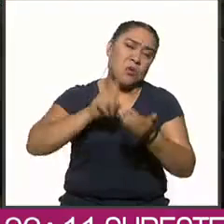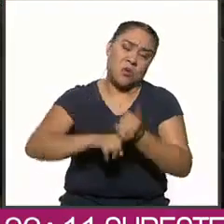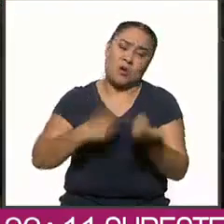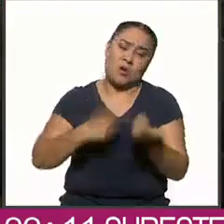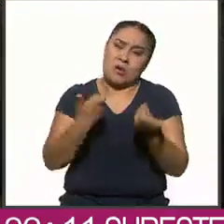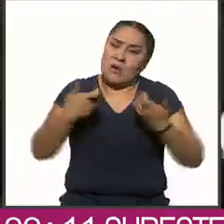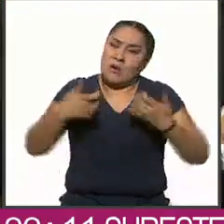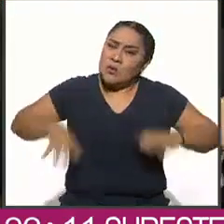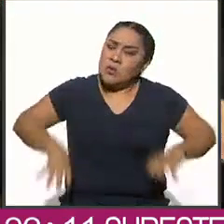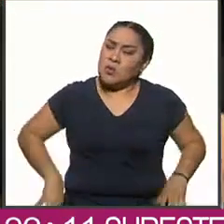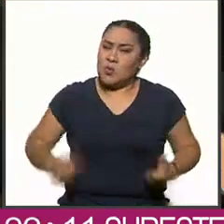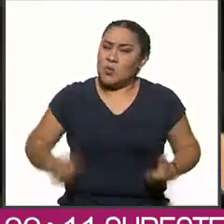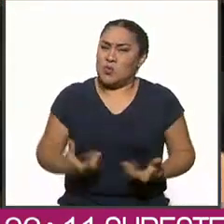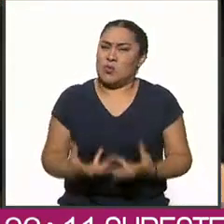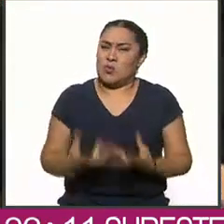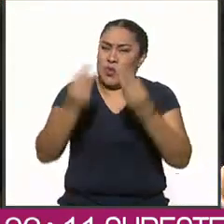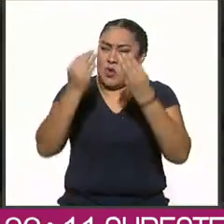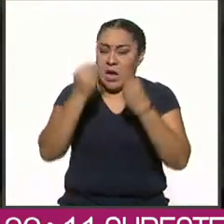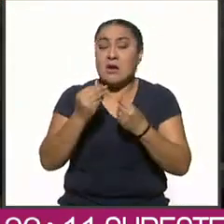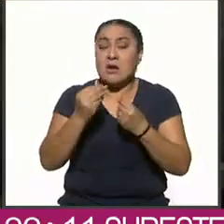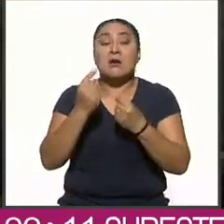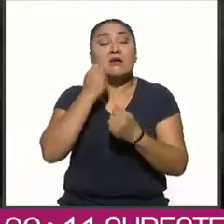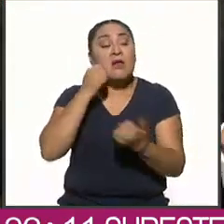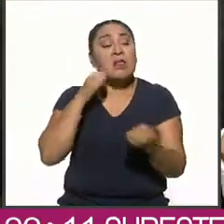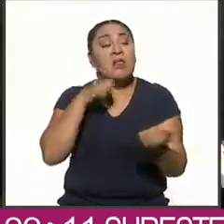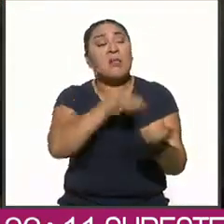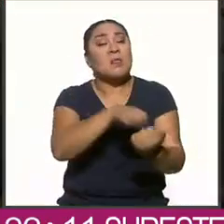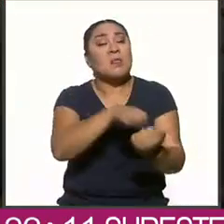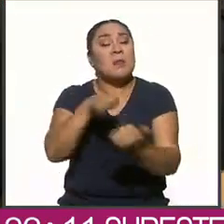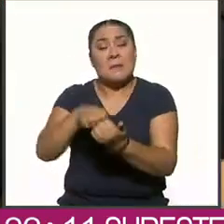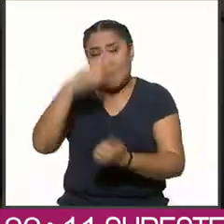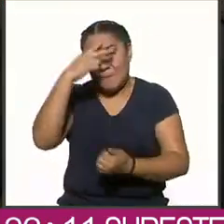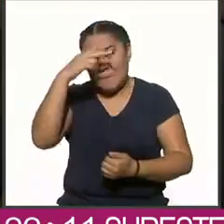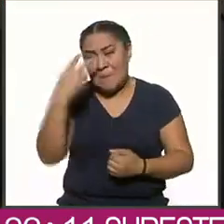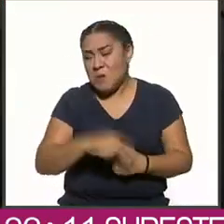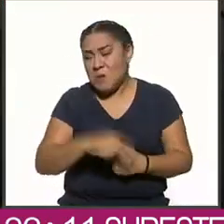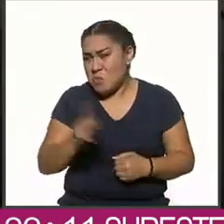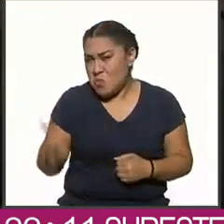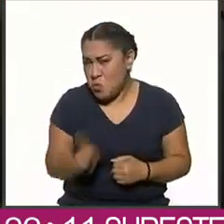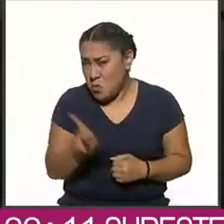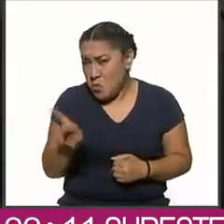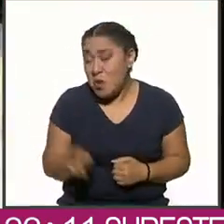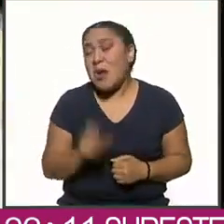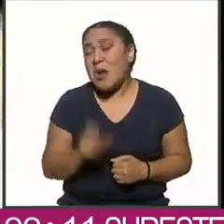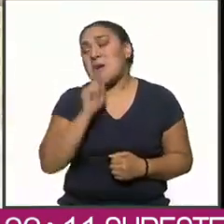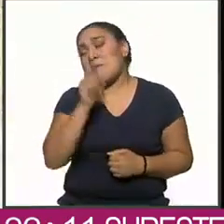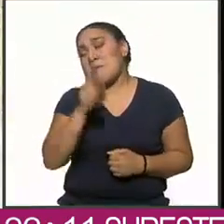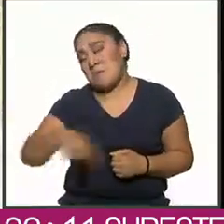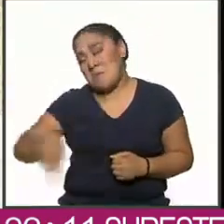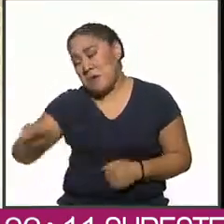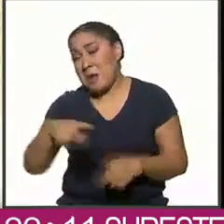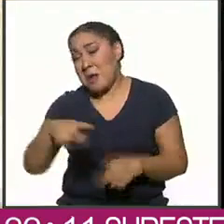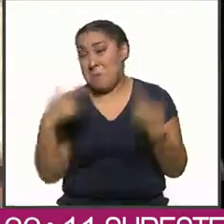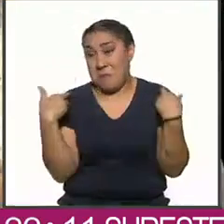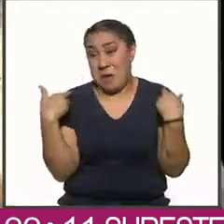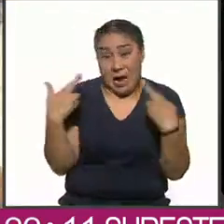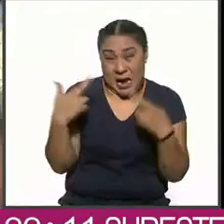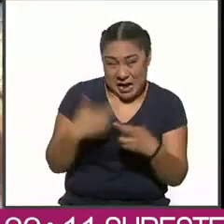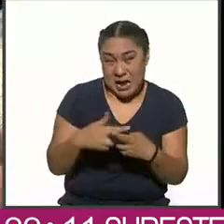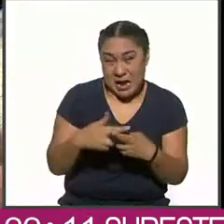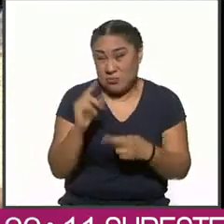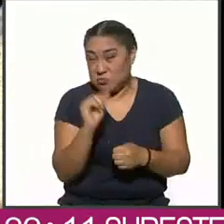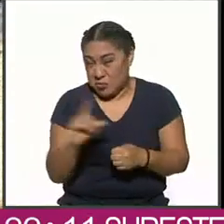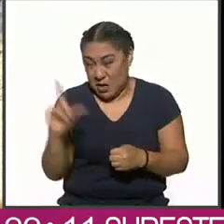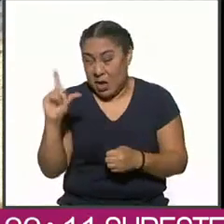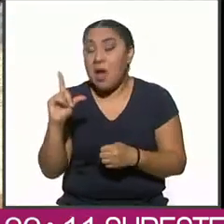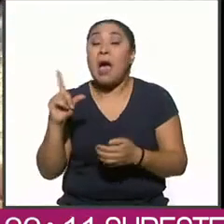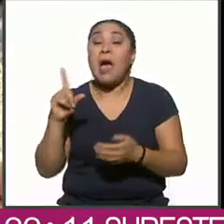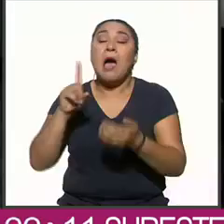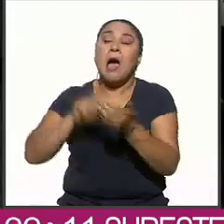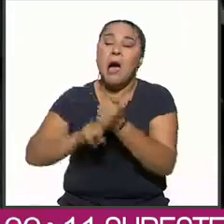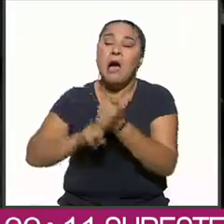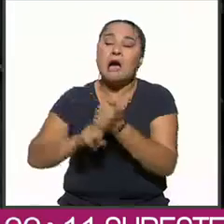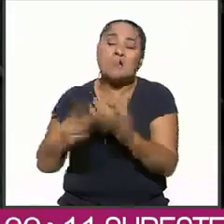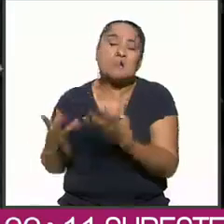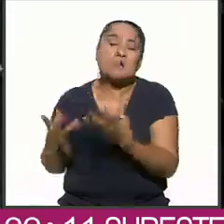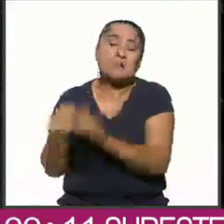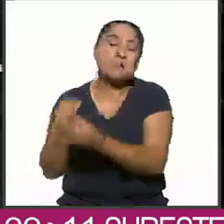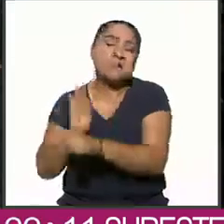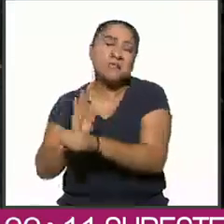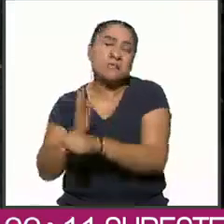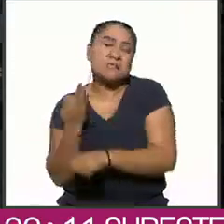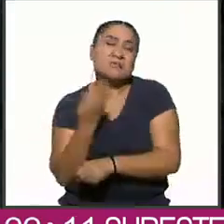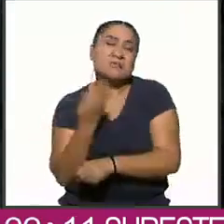bolsillos a costa del pueblo mexicano. Son académicos impuestos y ligados a la oposición,